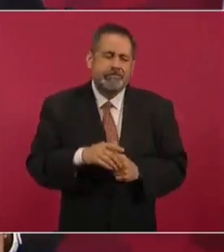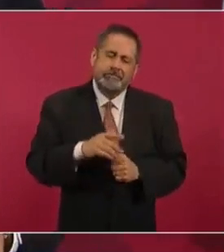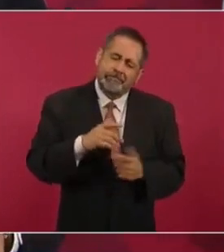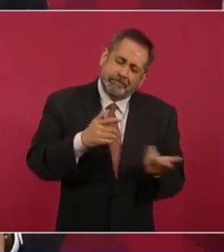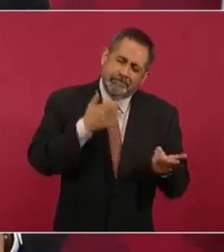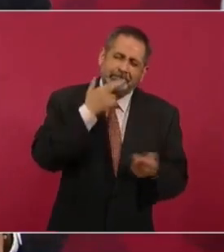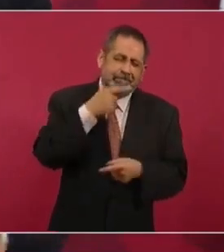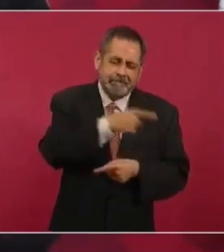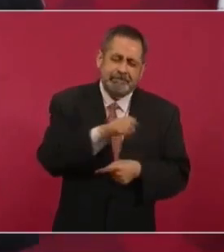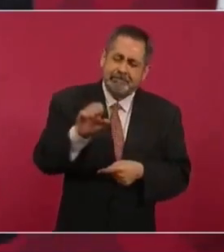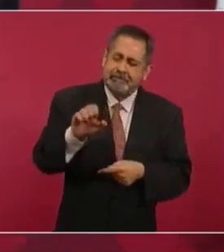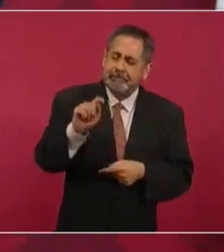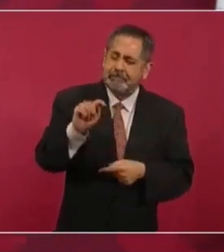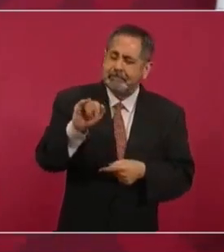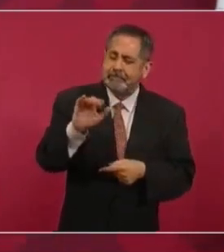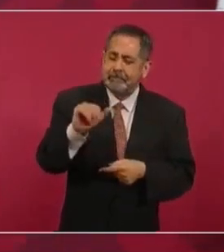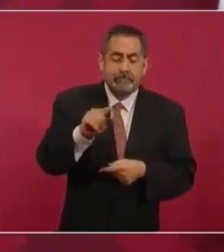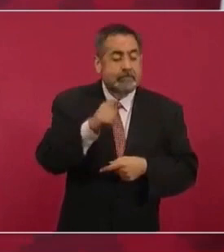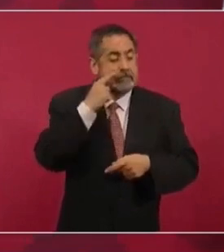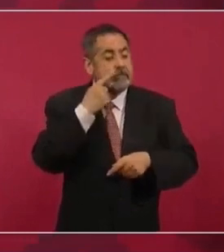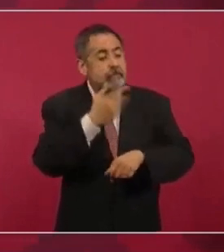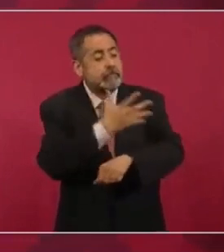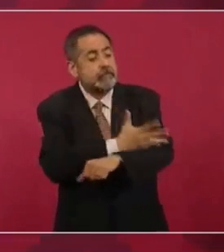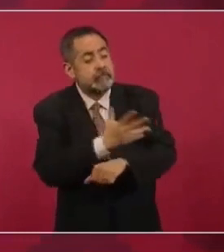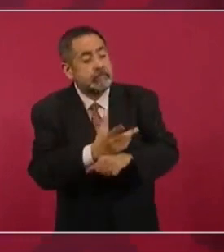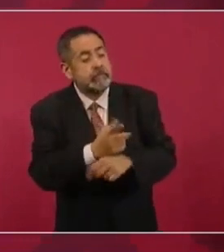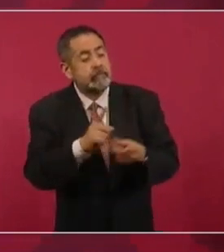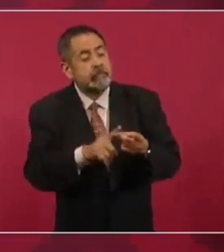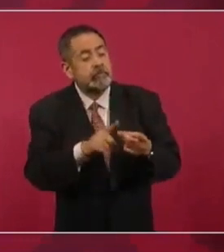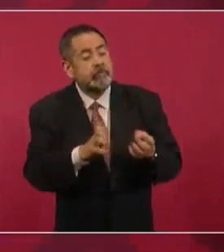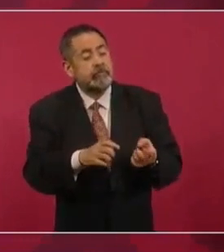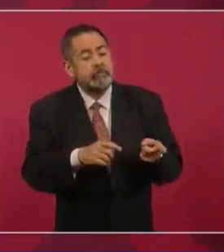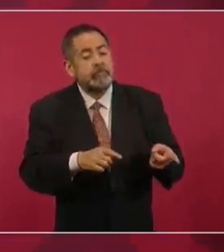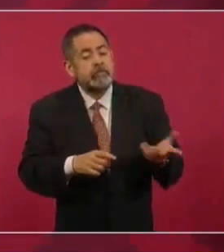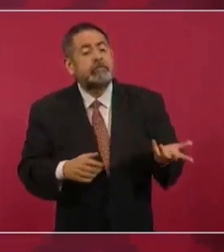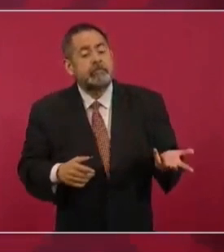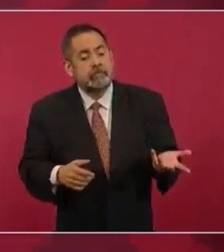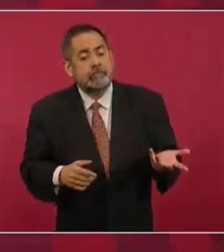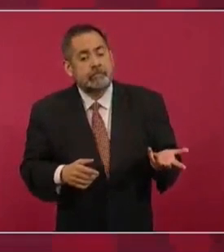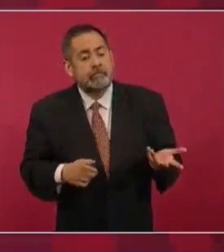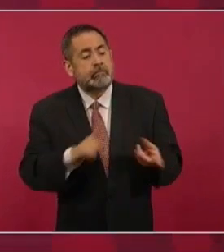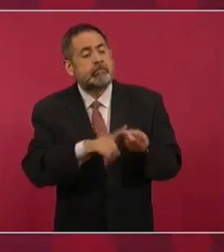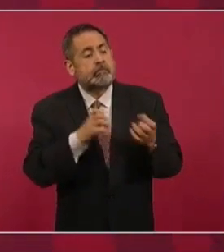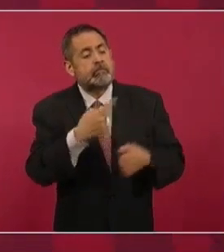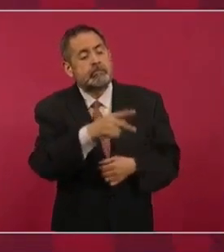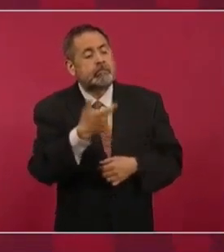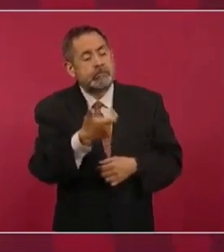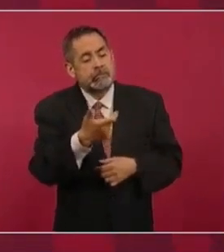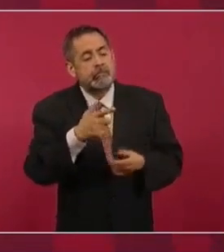que transparentaran el dinero,